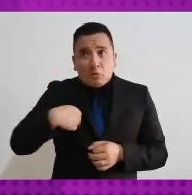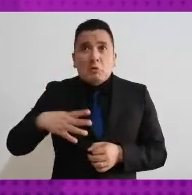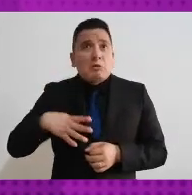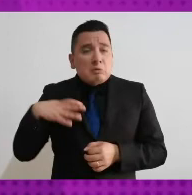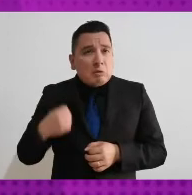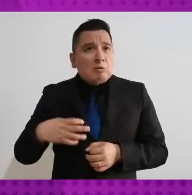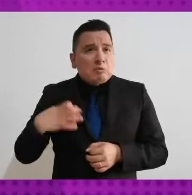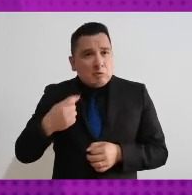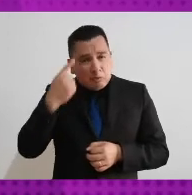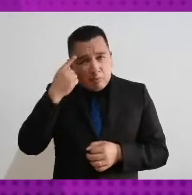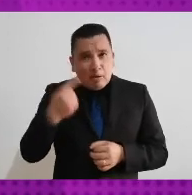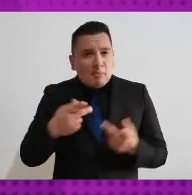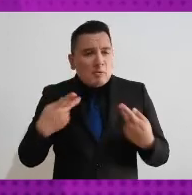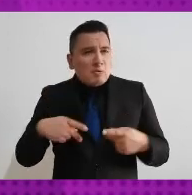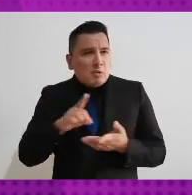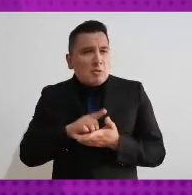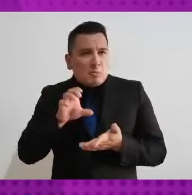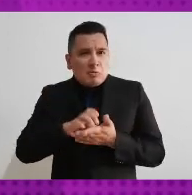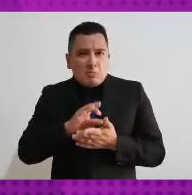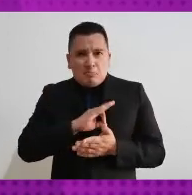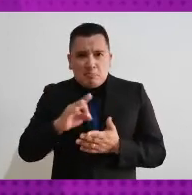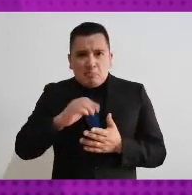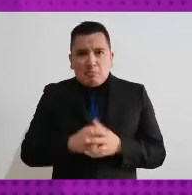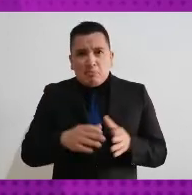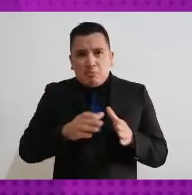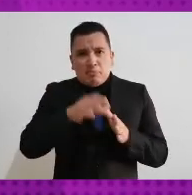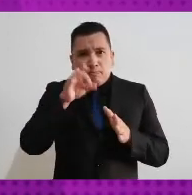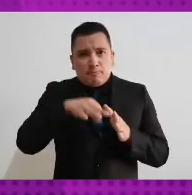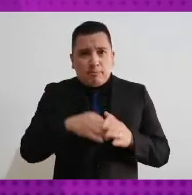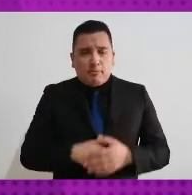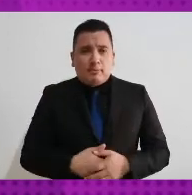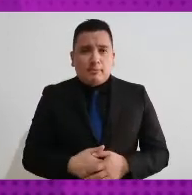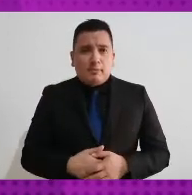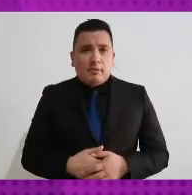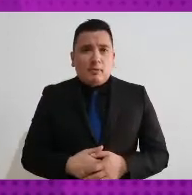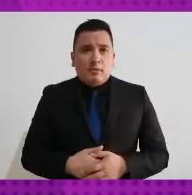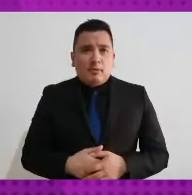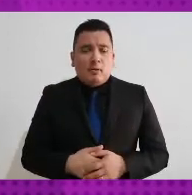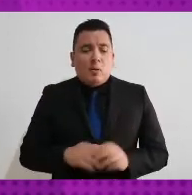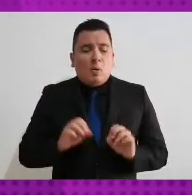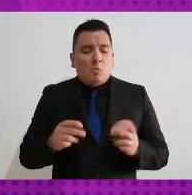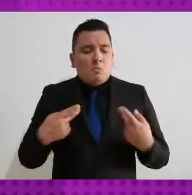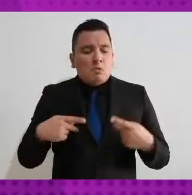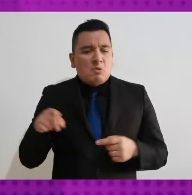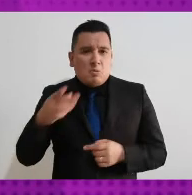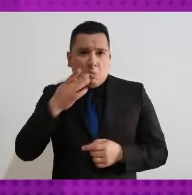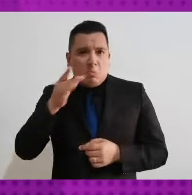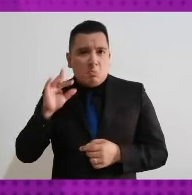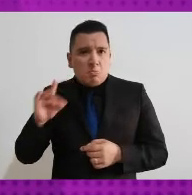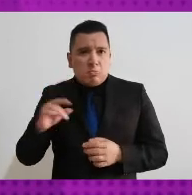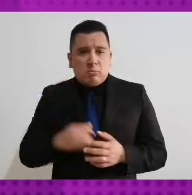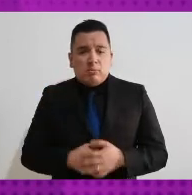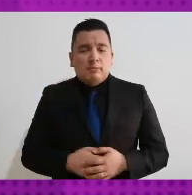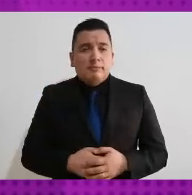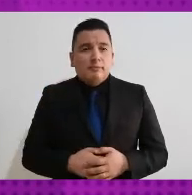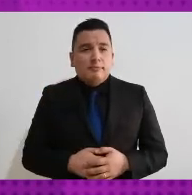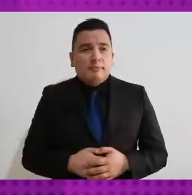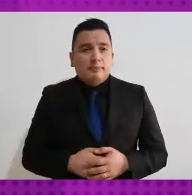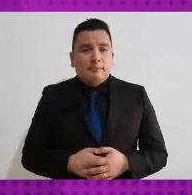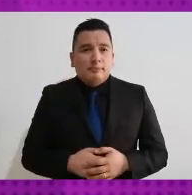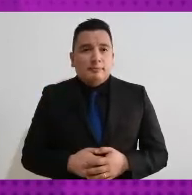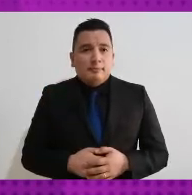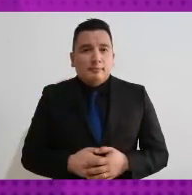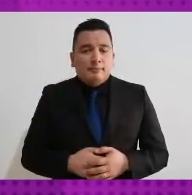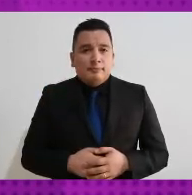para generar accesibilidad en el voto y sobre todo a favor de las personas en situación de discriminación de hecho la primera vez